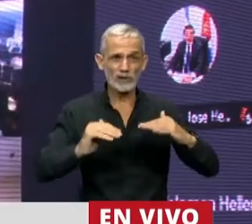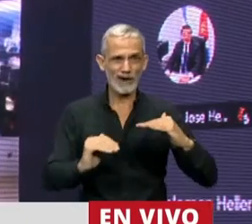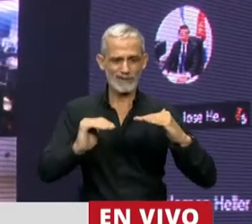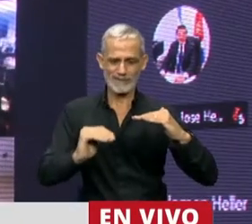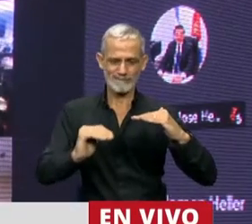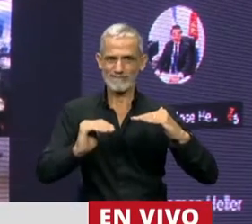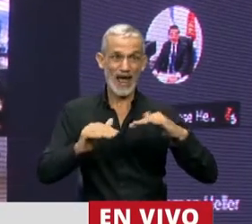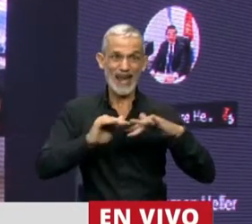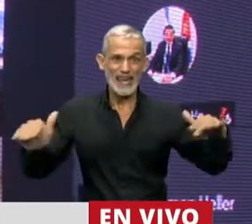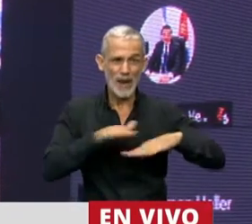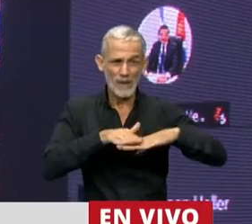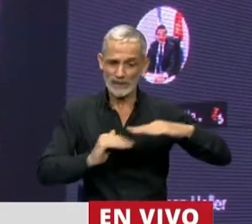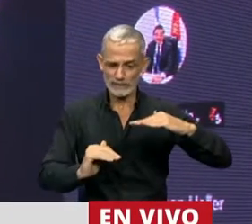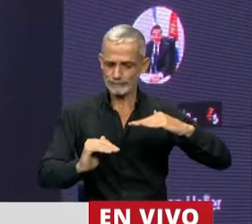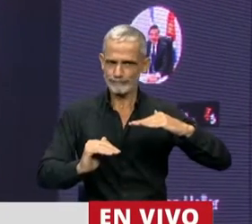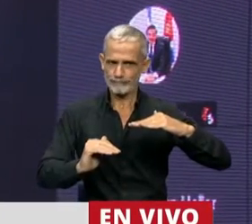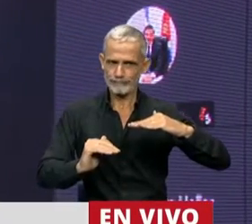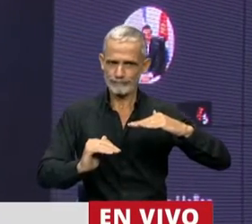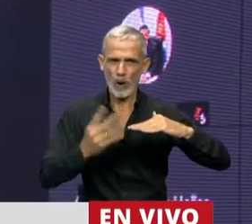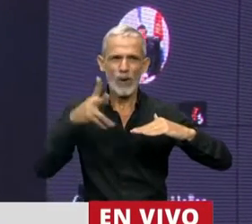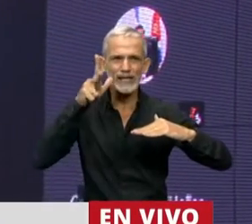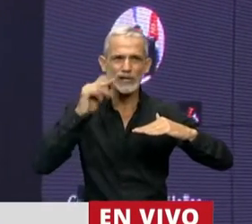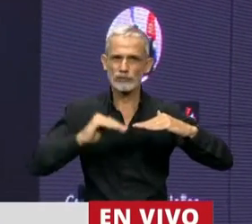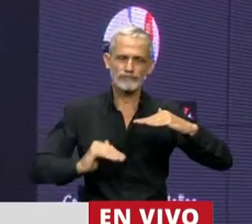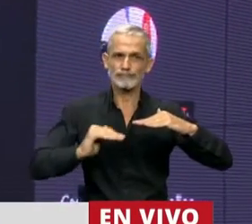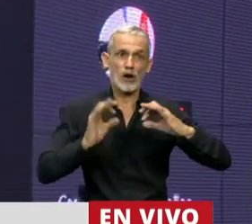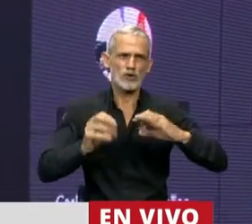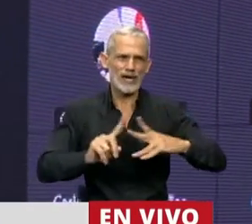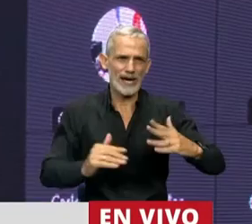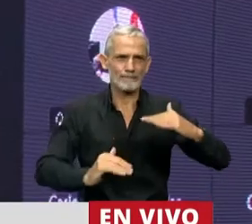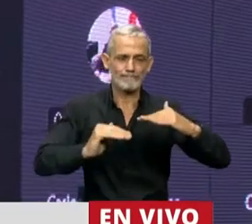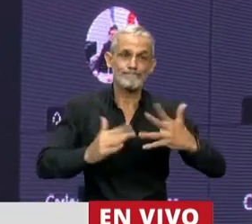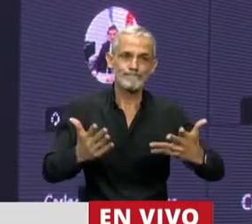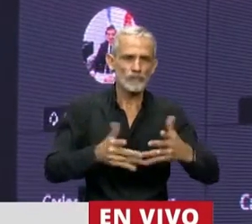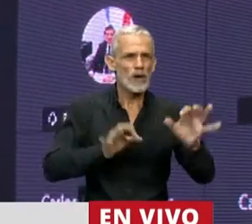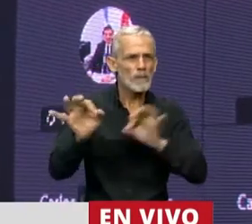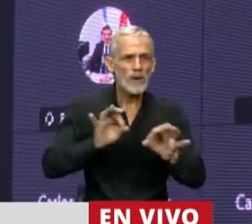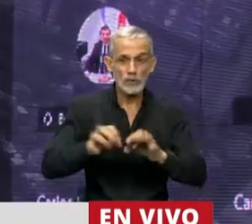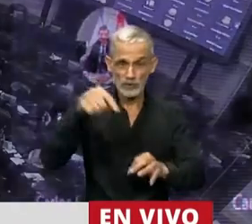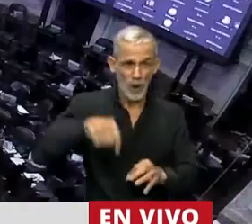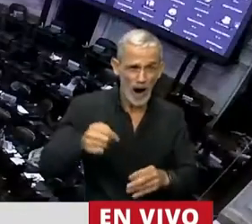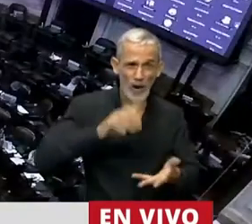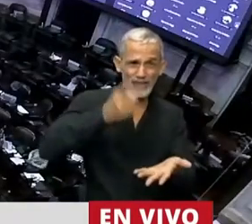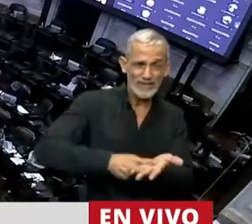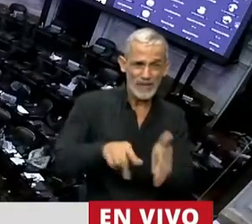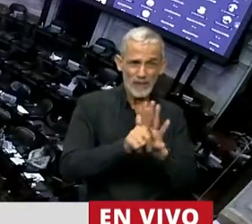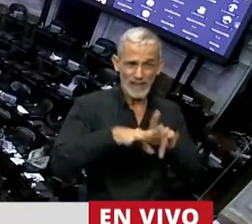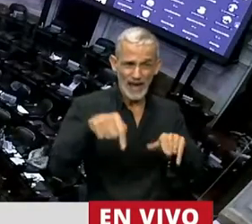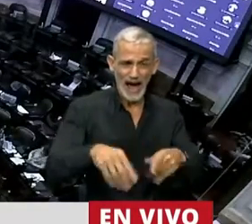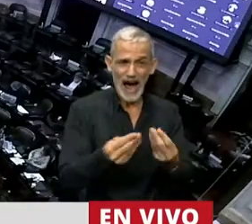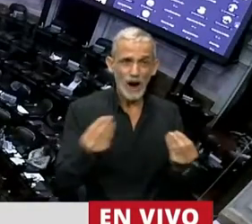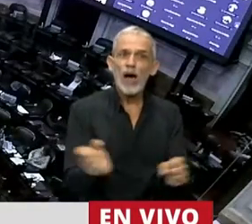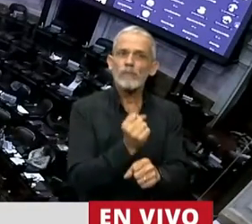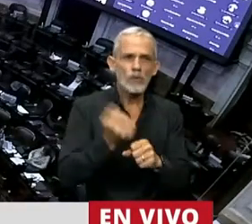alcanza el nivel básico. Estos proyectos toman forma en este dictamen que fue